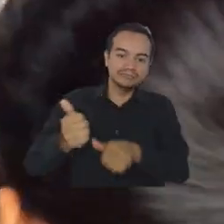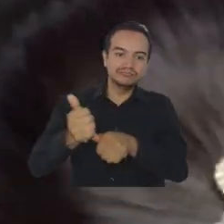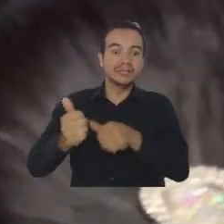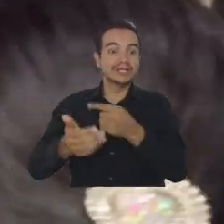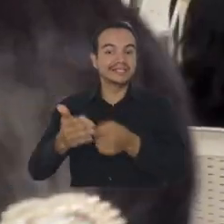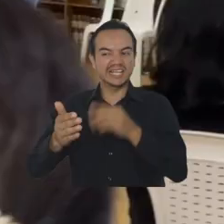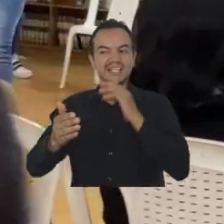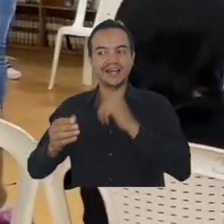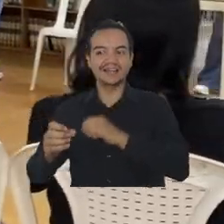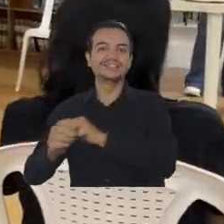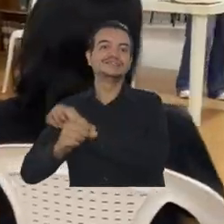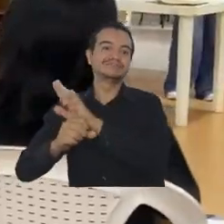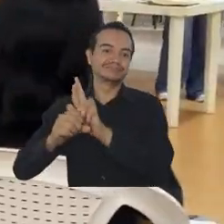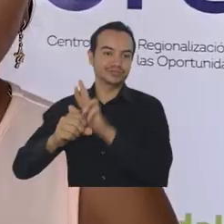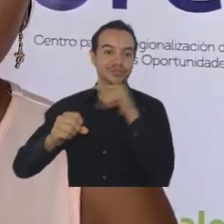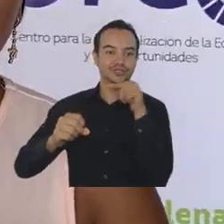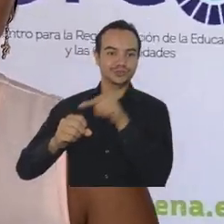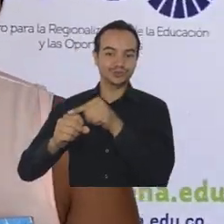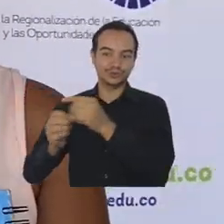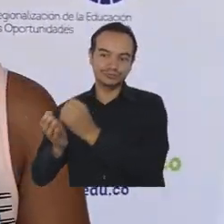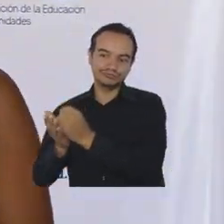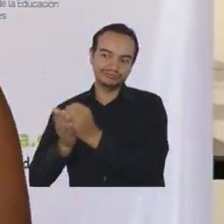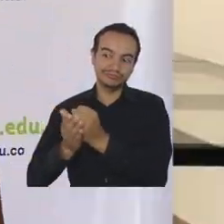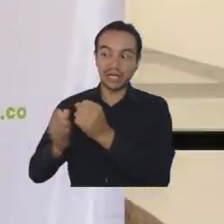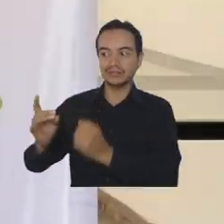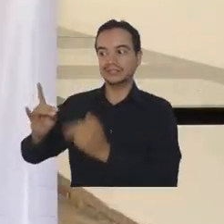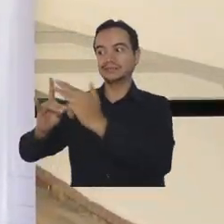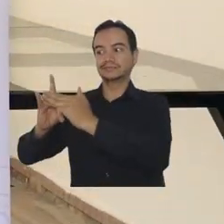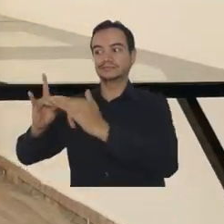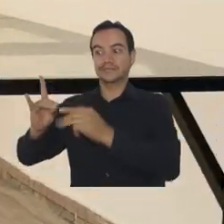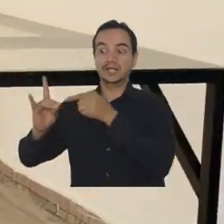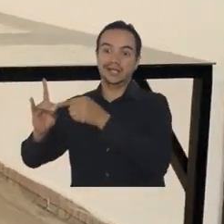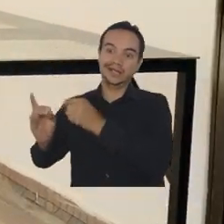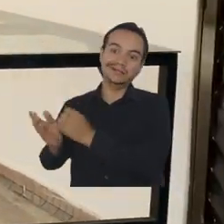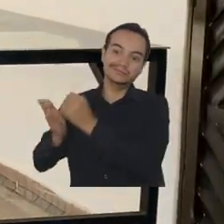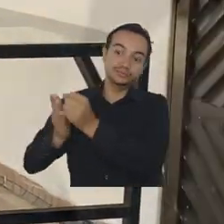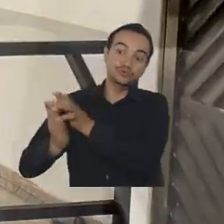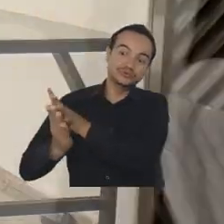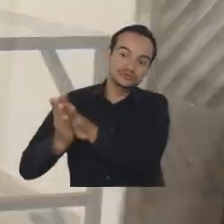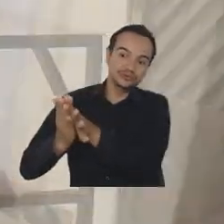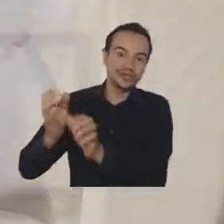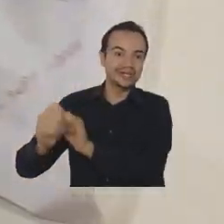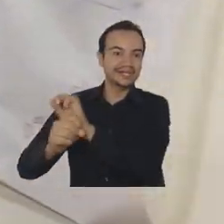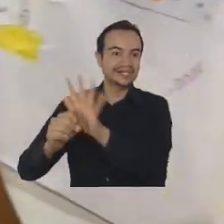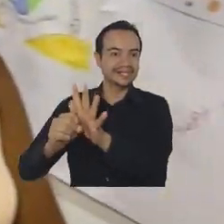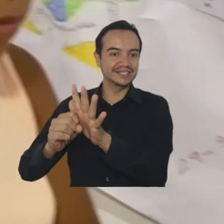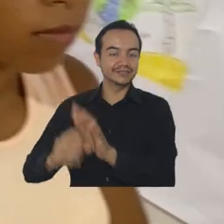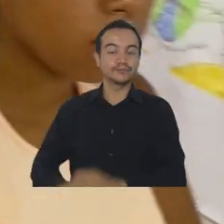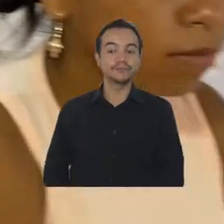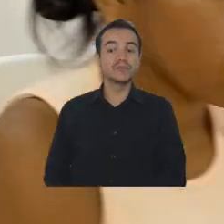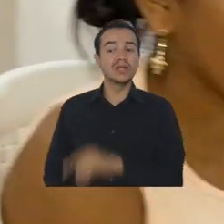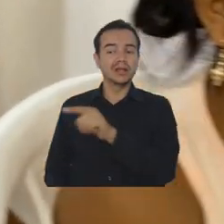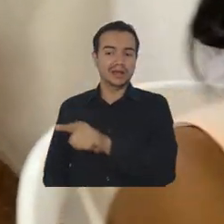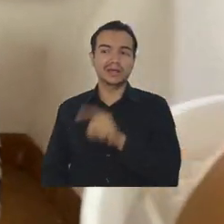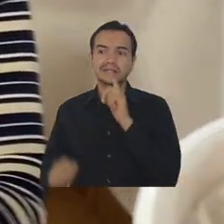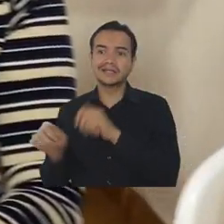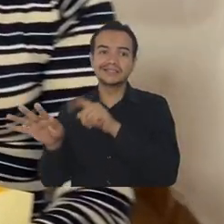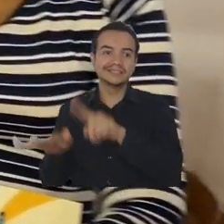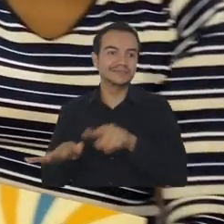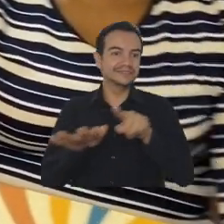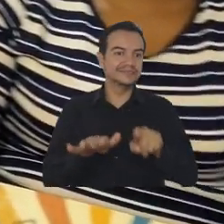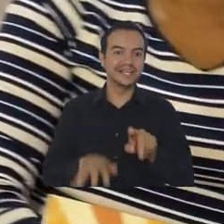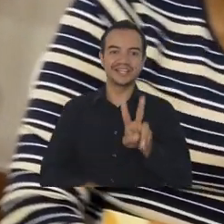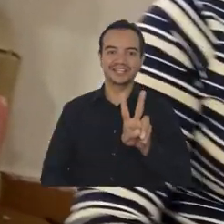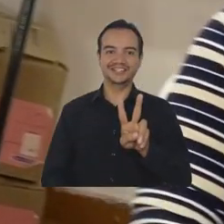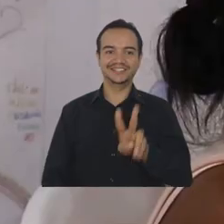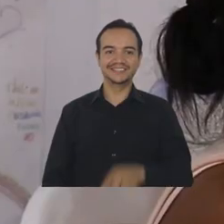que oferta la Universidad del Magdalena a través del Centro para la Regionalización de la Educación y las Oportunidades Creo, donde cursa segundo